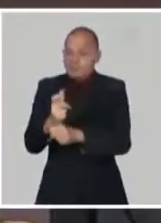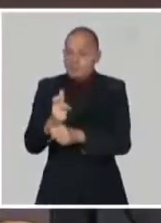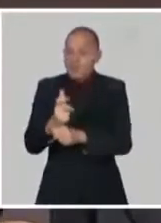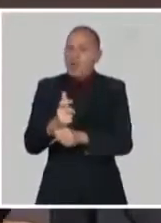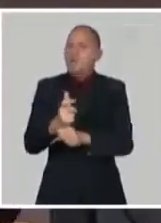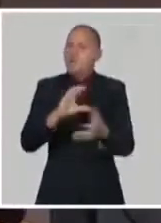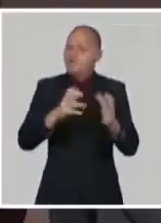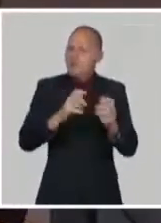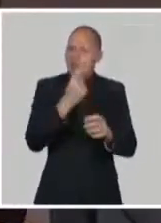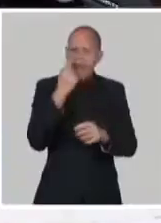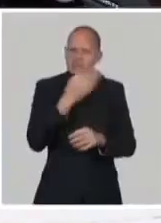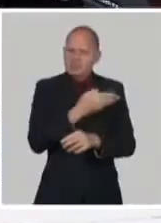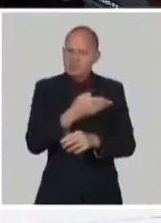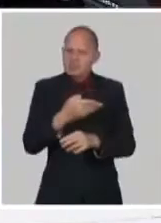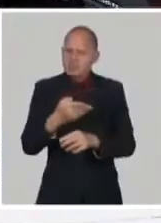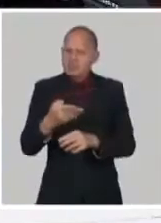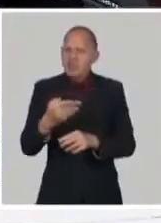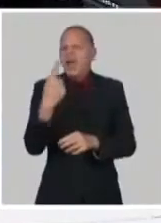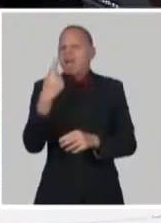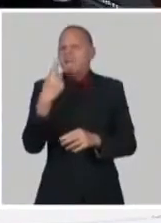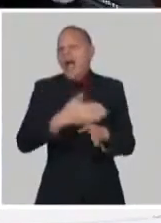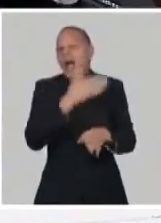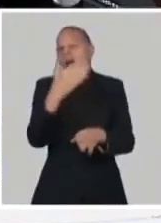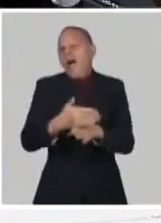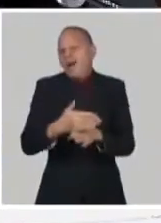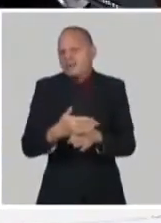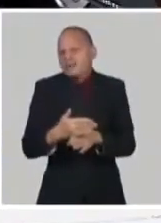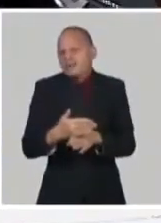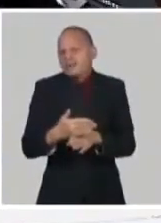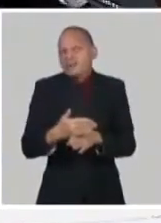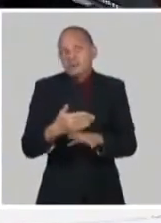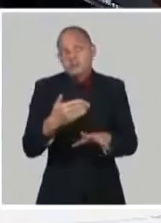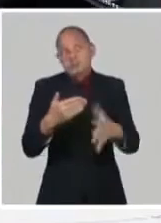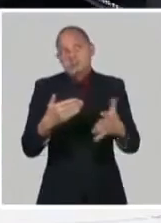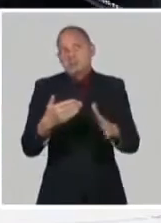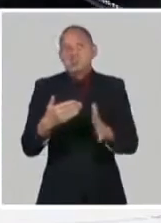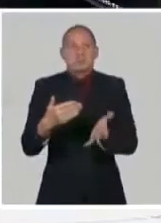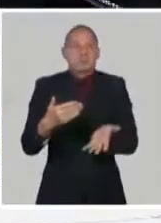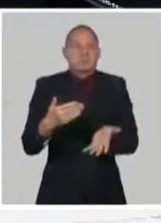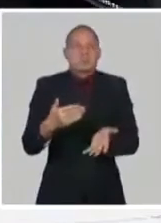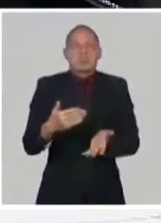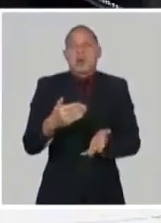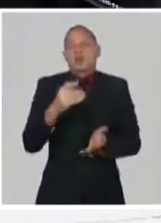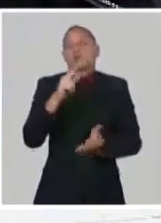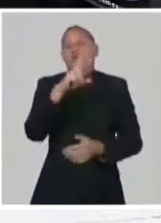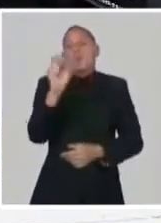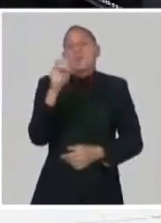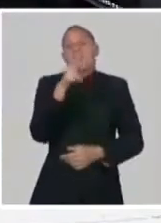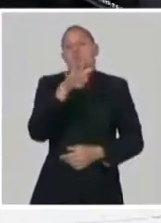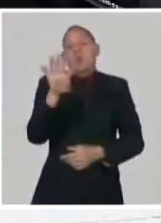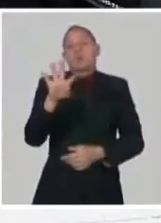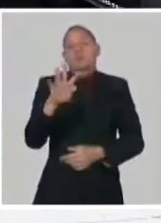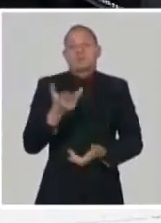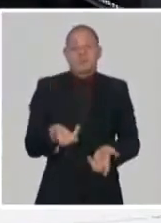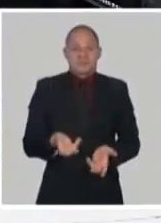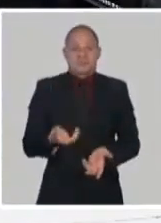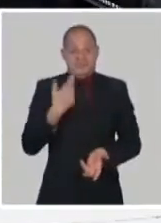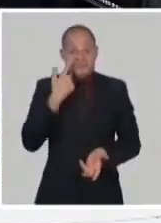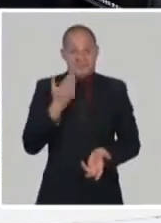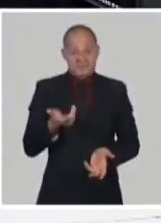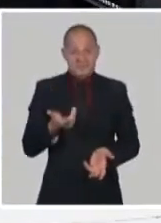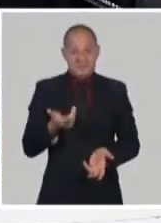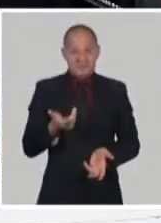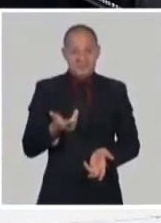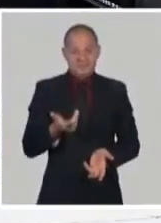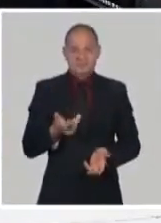dosis de vacunas. Una universidad estadounidense que ha hecho estudios sobre la capacidad de producción y lo que se va haciendo, dice que